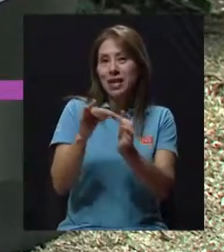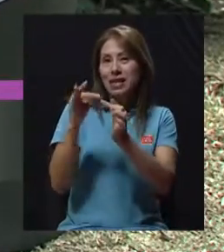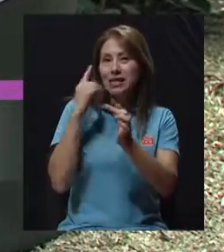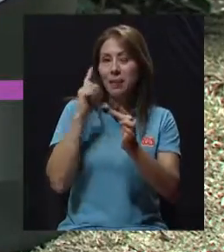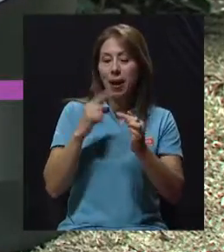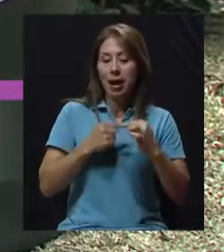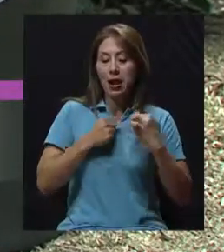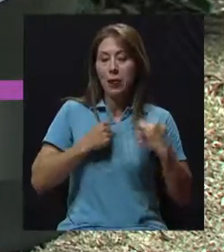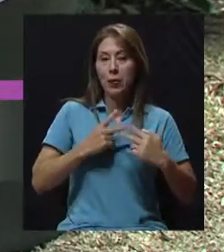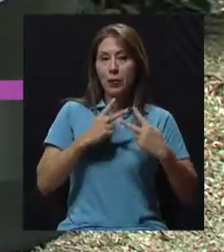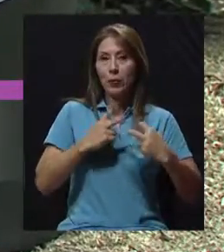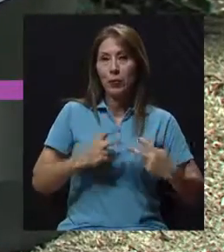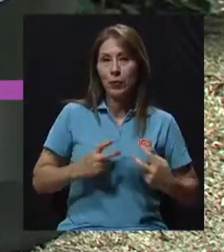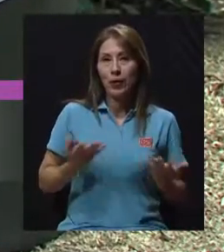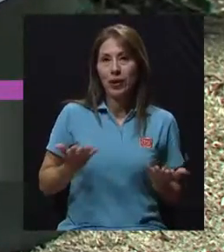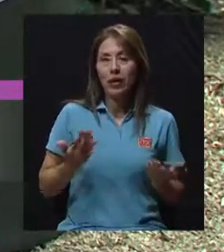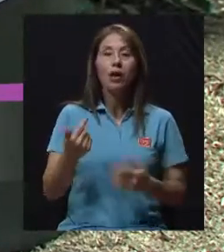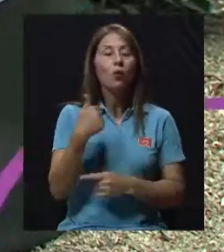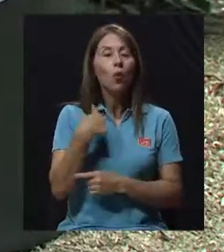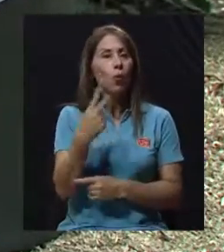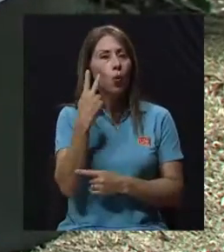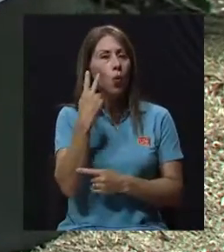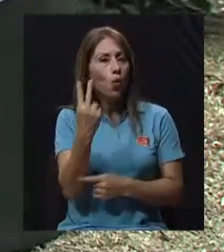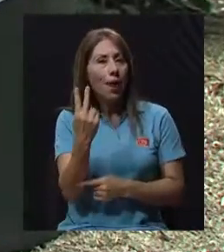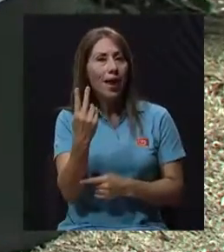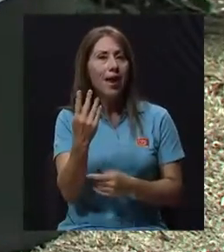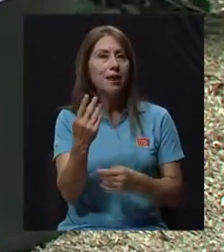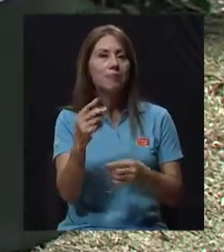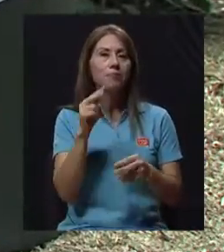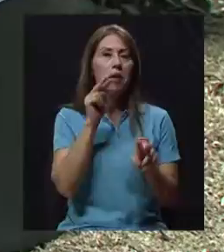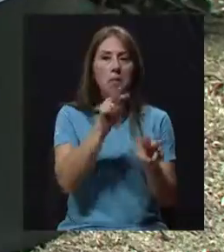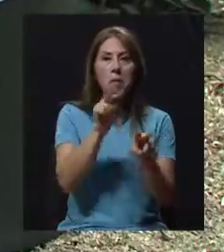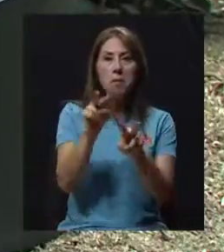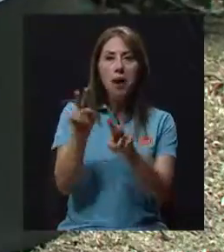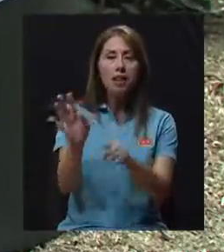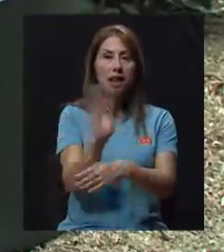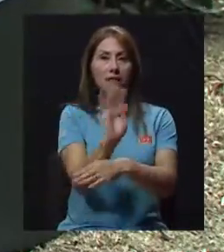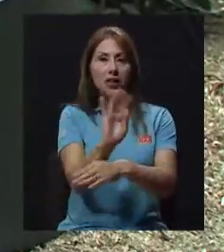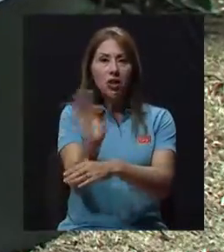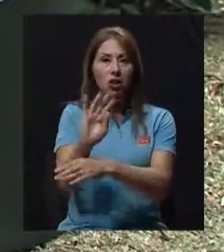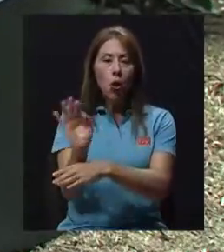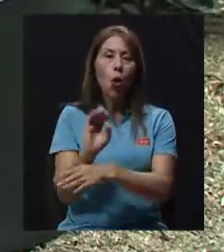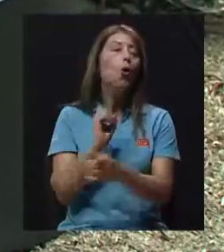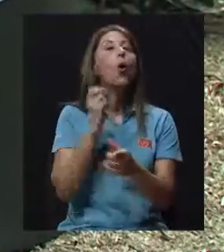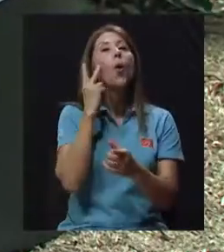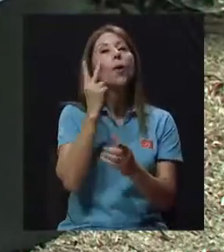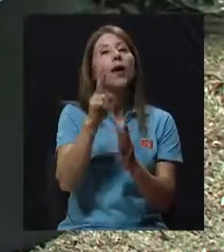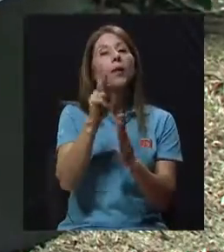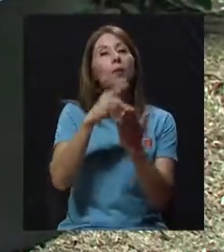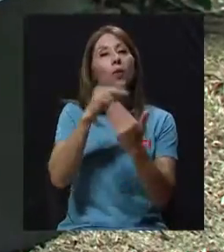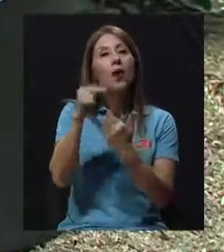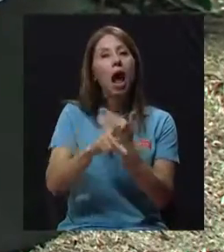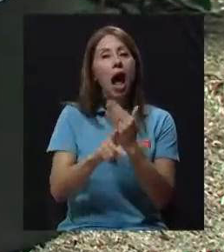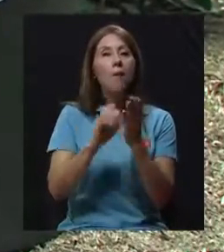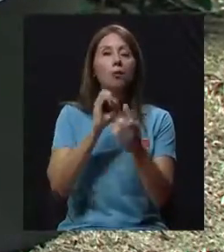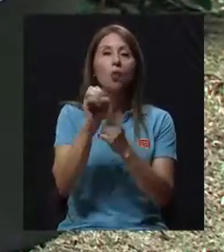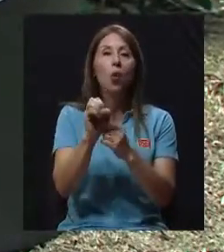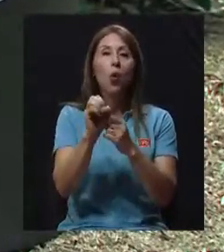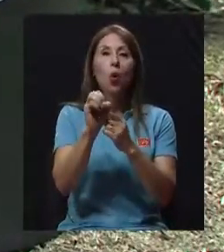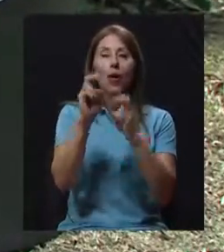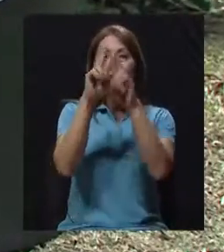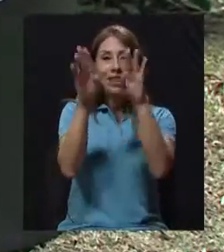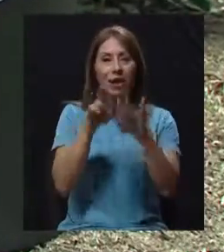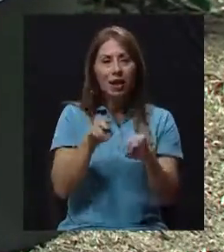del corazón y cuando uno ve en las televisiones además o cuando ve en los documentales por ejemplo en